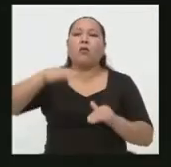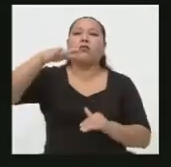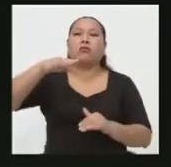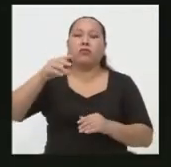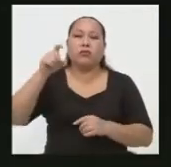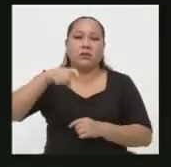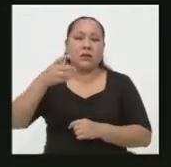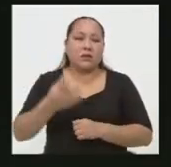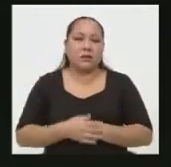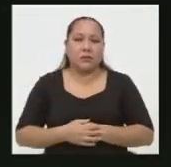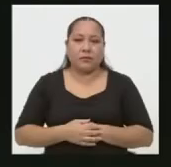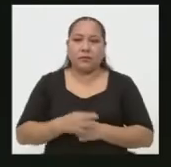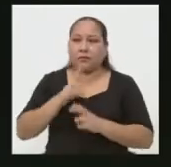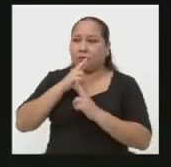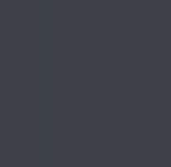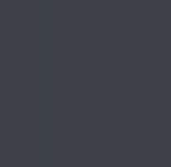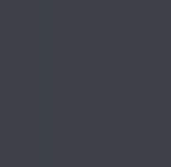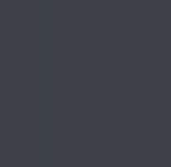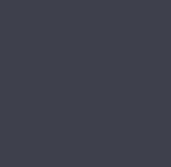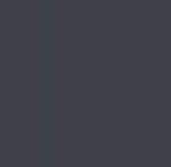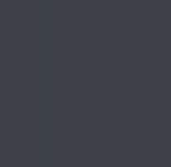Gracias. Ahora toca la dúplica.